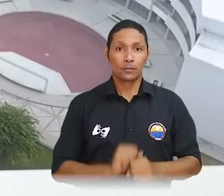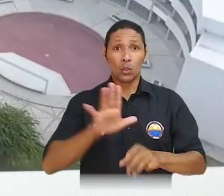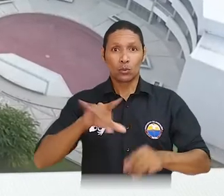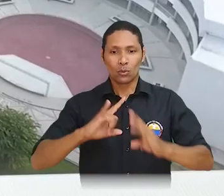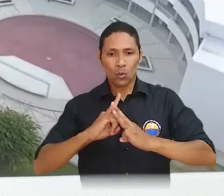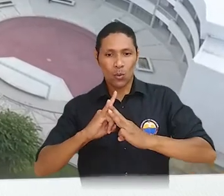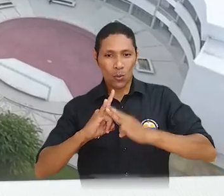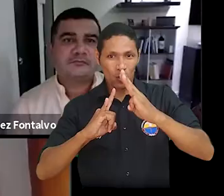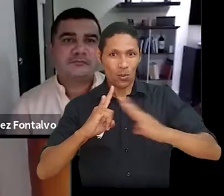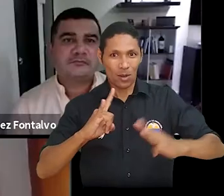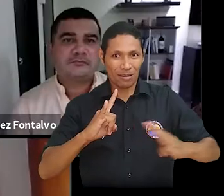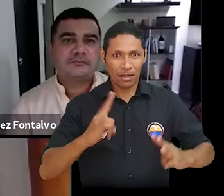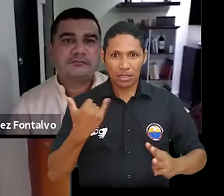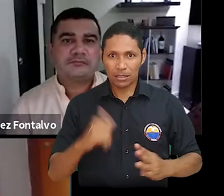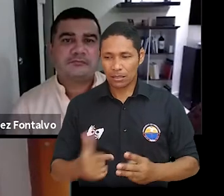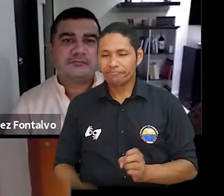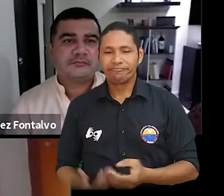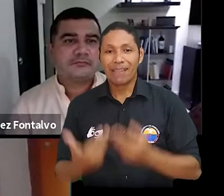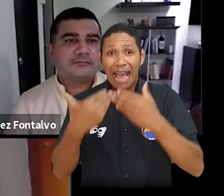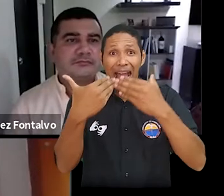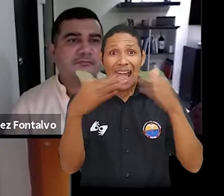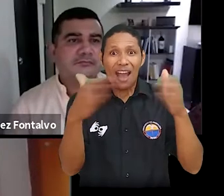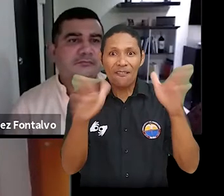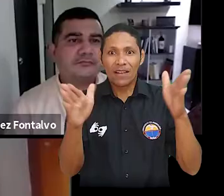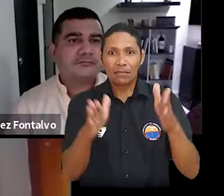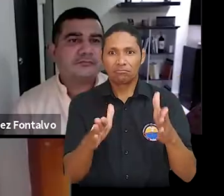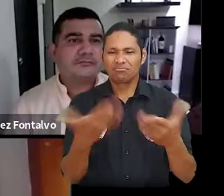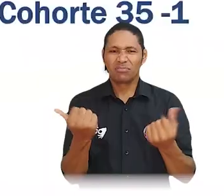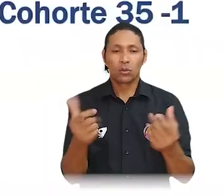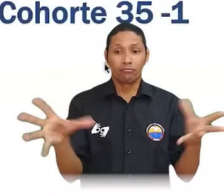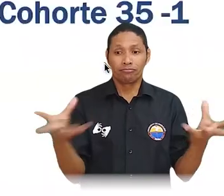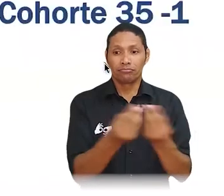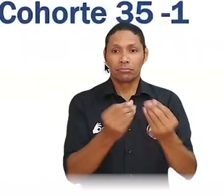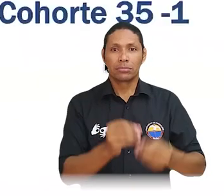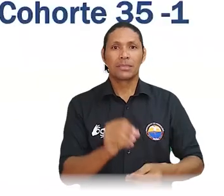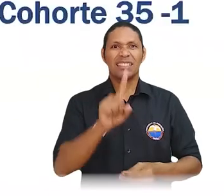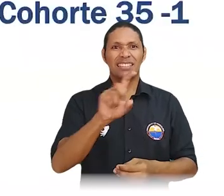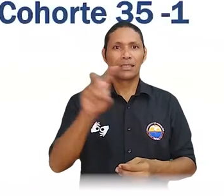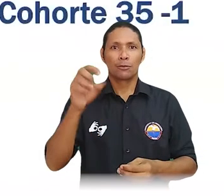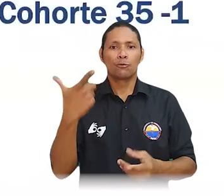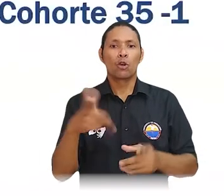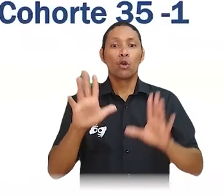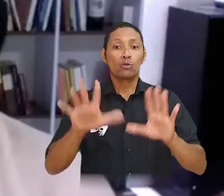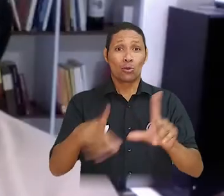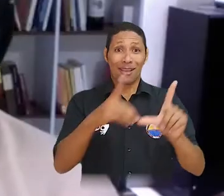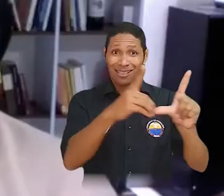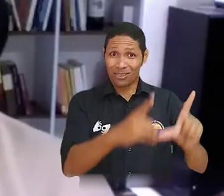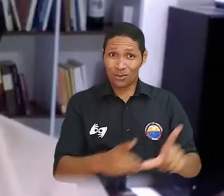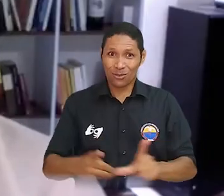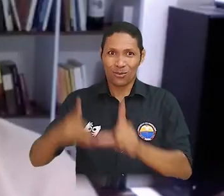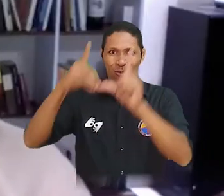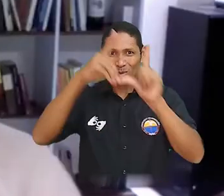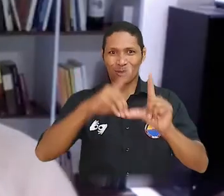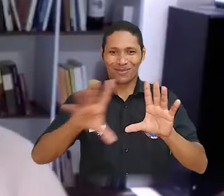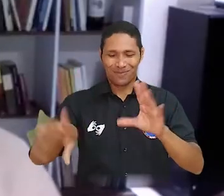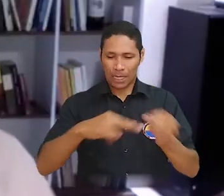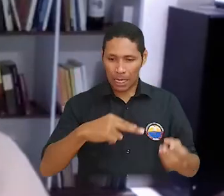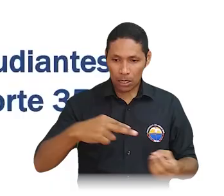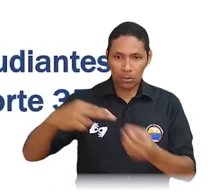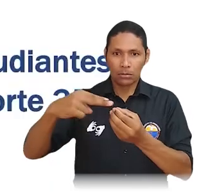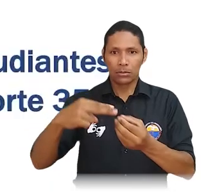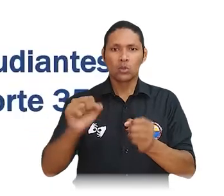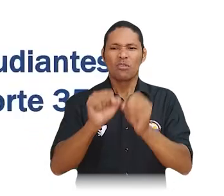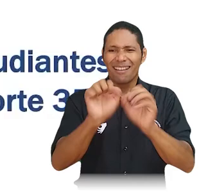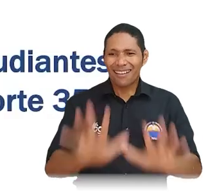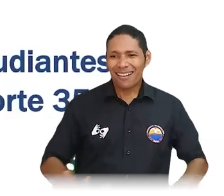Universidad del Magdalena realizó el acto virtual de apertura de la Corte 72-6 del Doctorado en Ciencias de la Educación de la Alma Mater y la